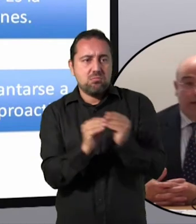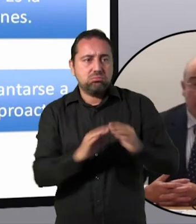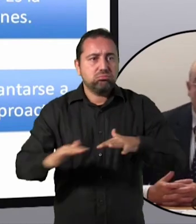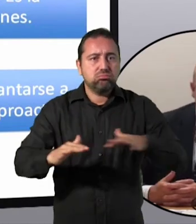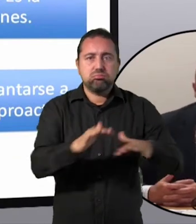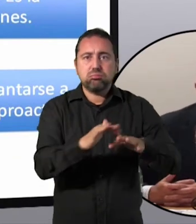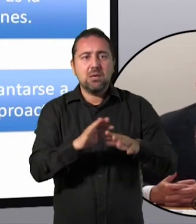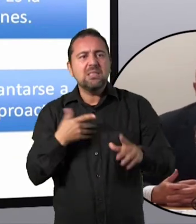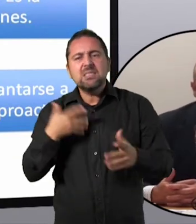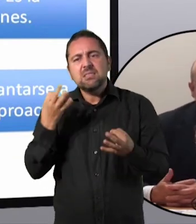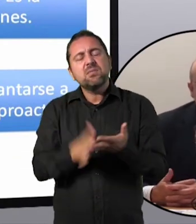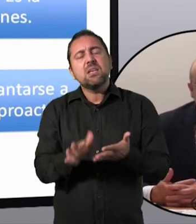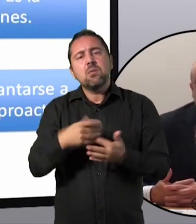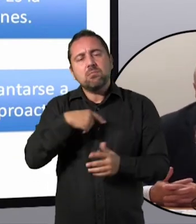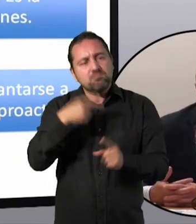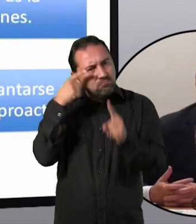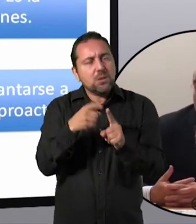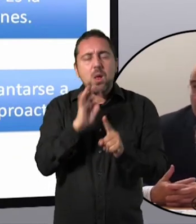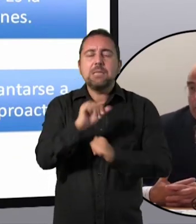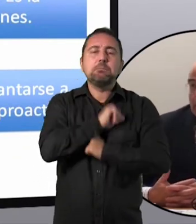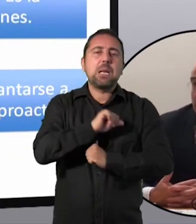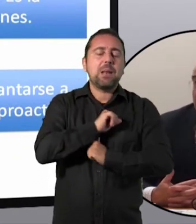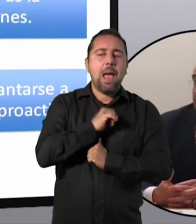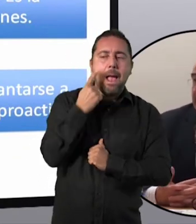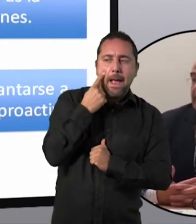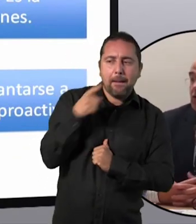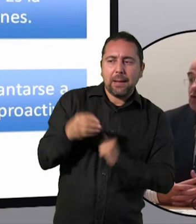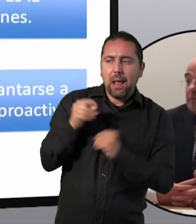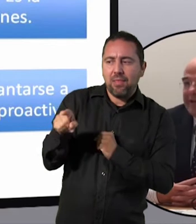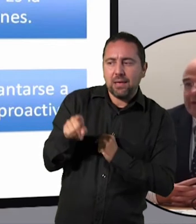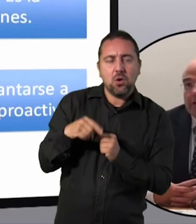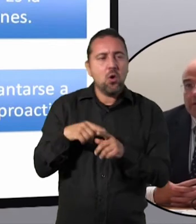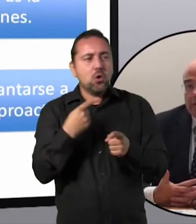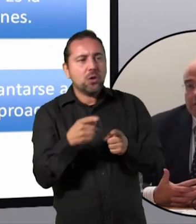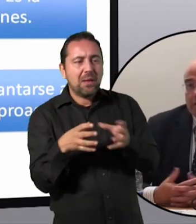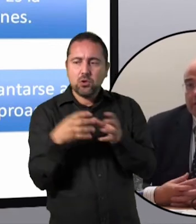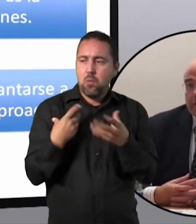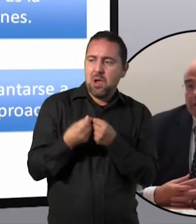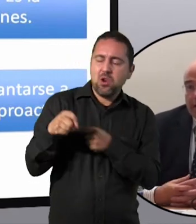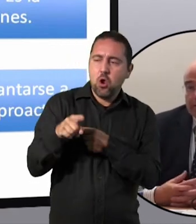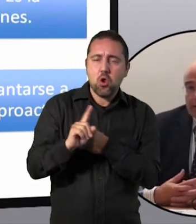la pandilla para irme con ellos, sino estar proponiendo a la pandilla cosas para hacer.